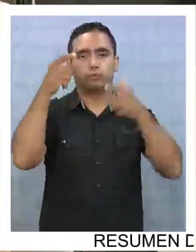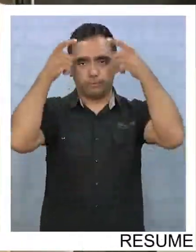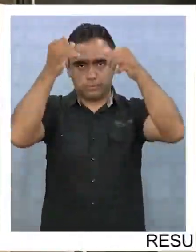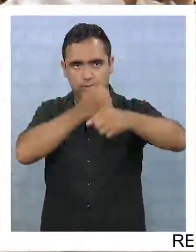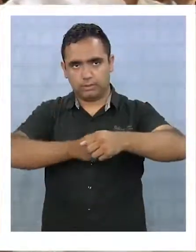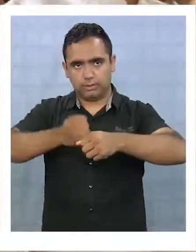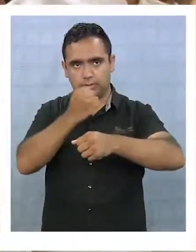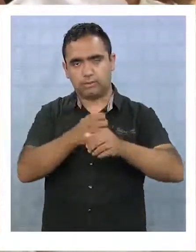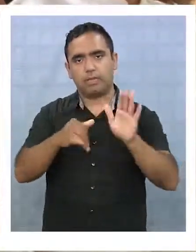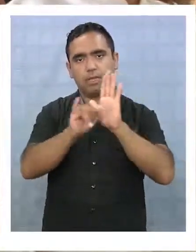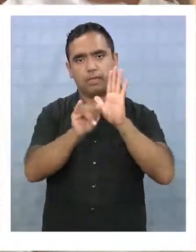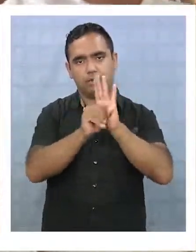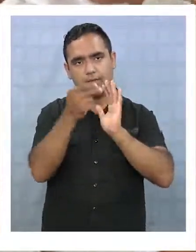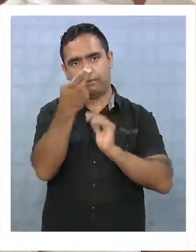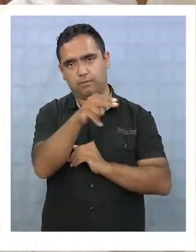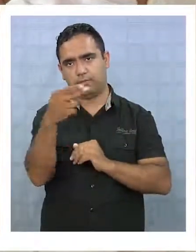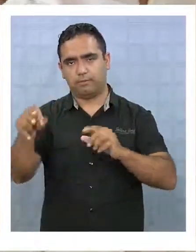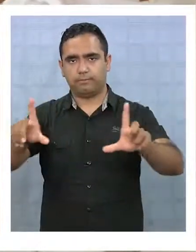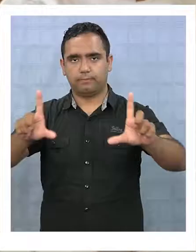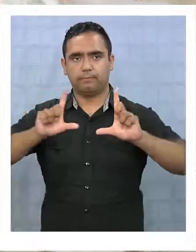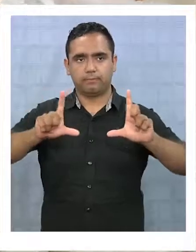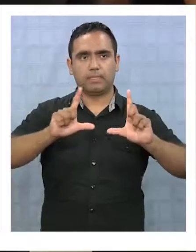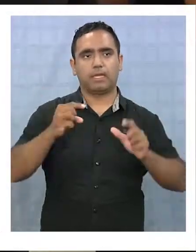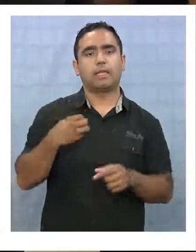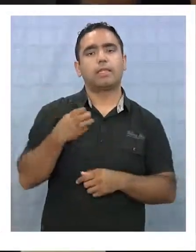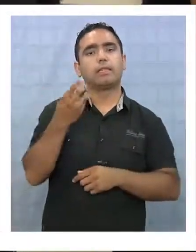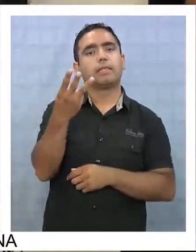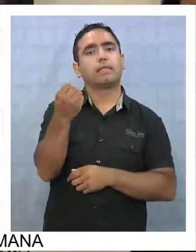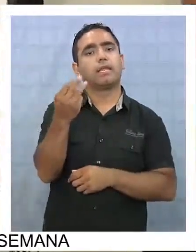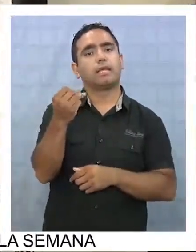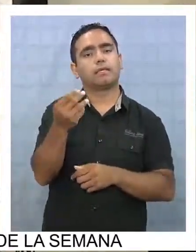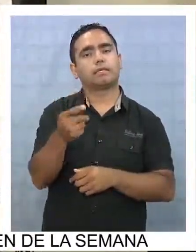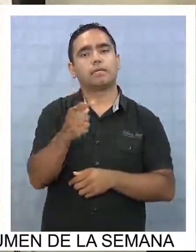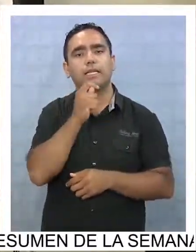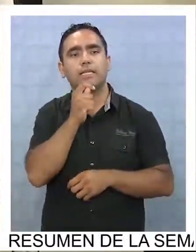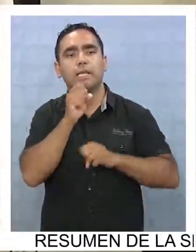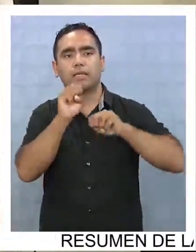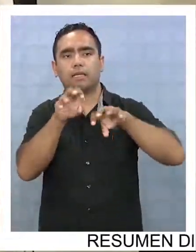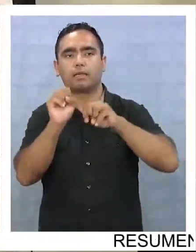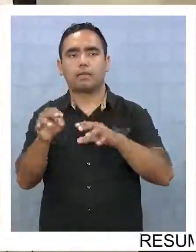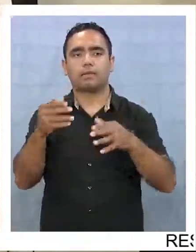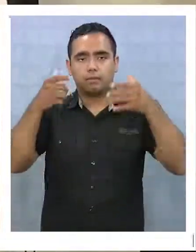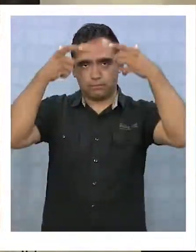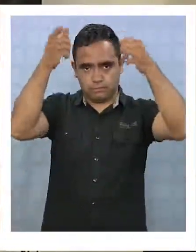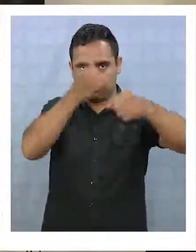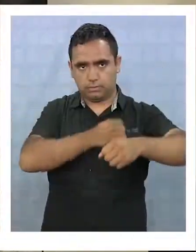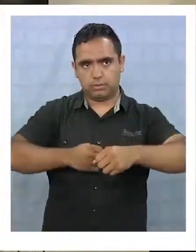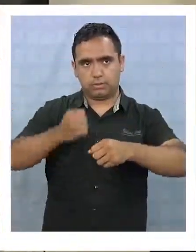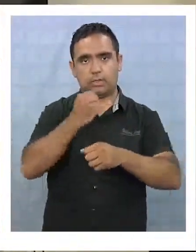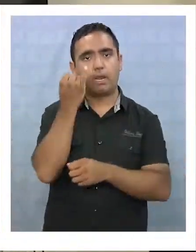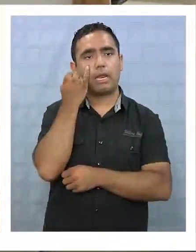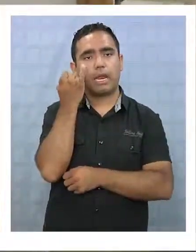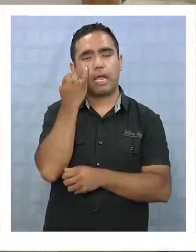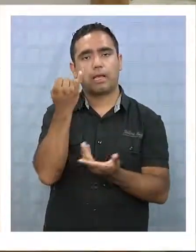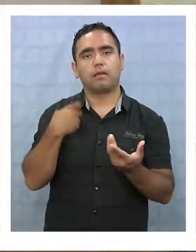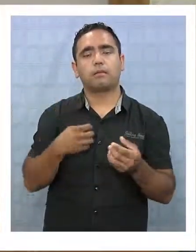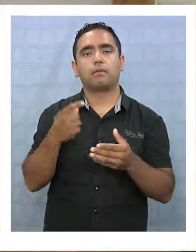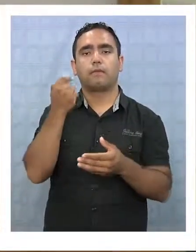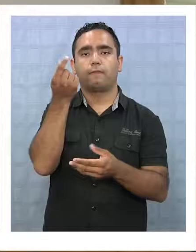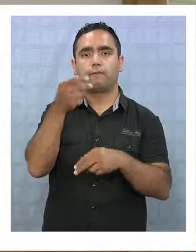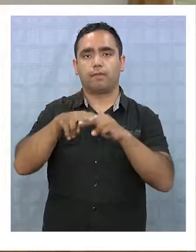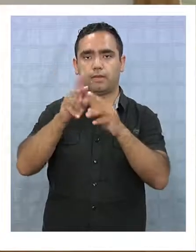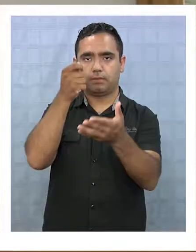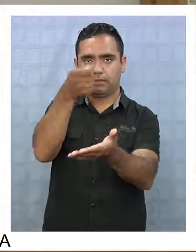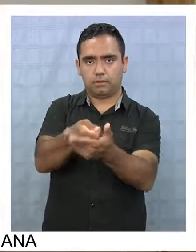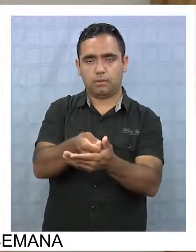con identidad, después de participar en 13 talleres gastronómicos impartidos por Inacap y financiados por la